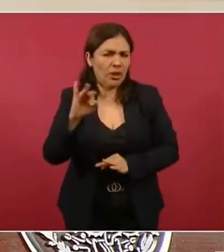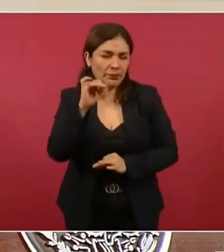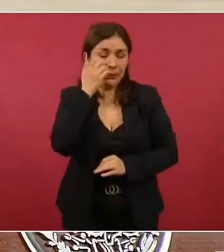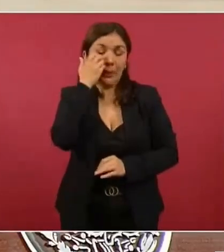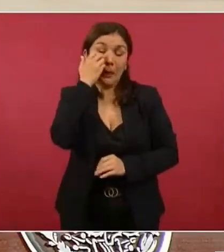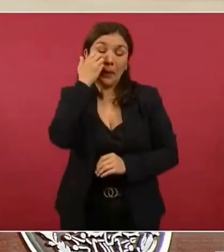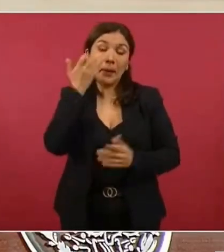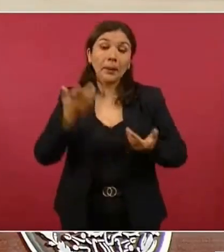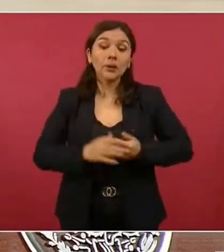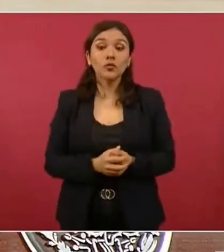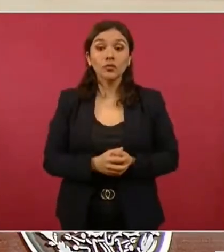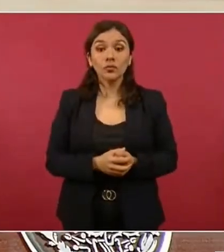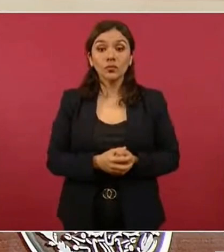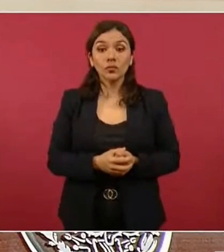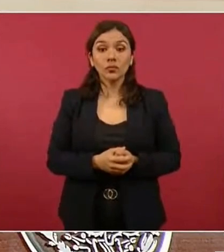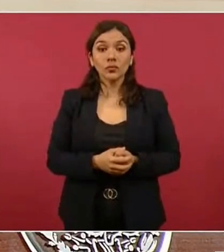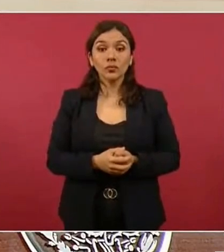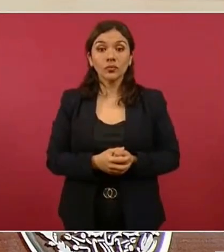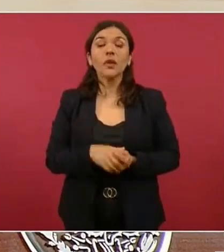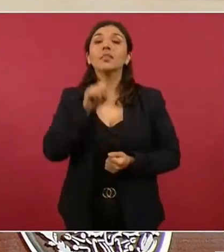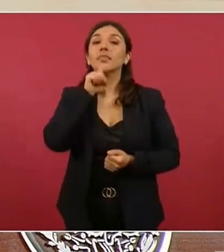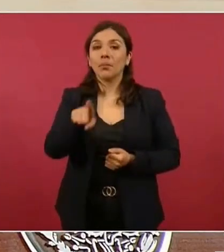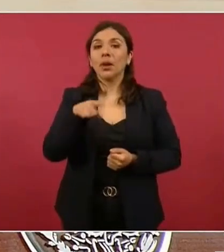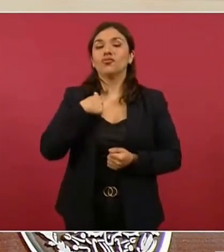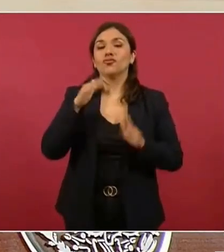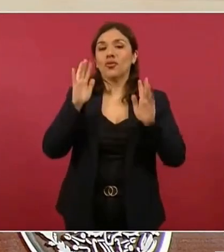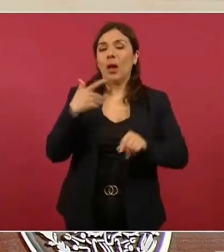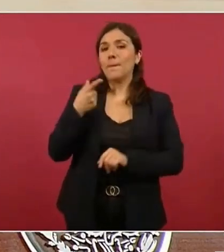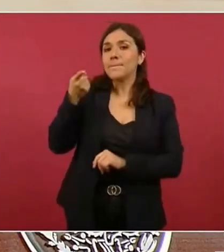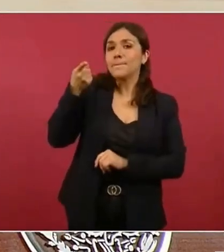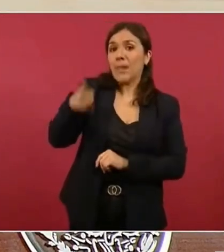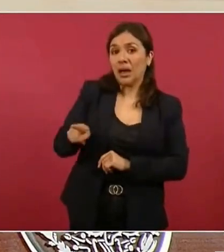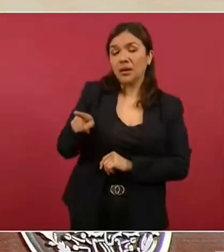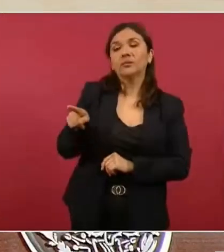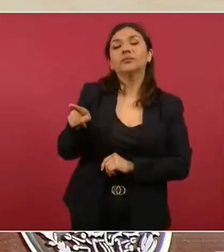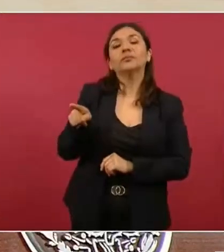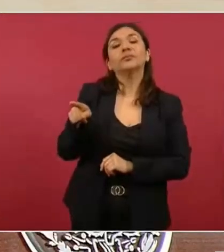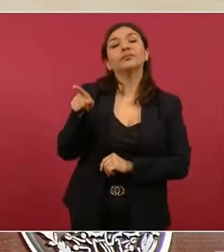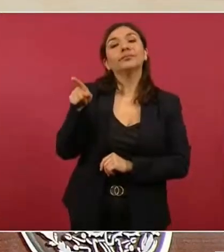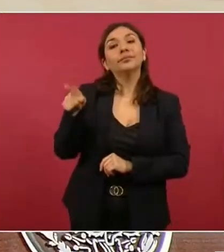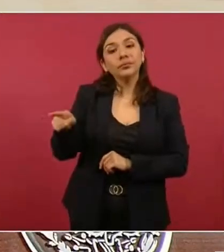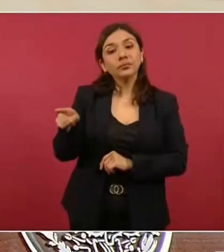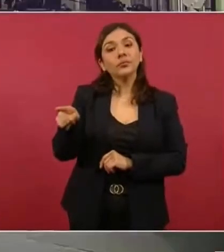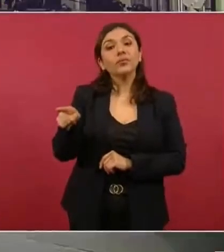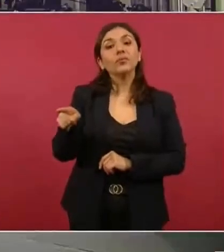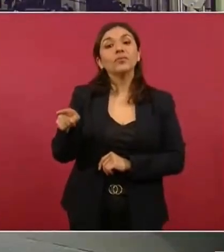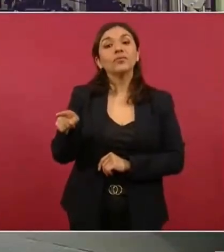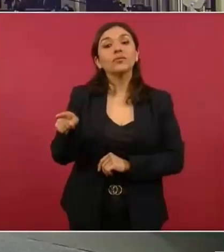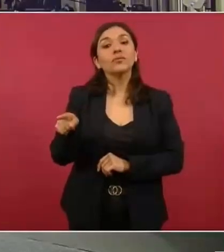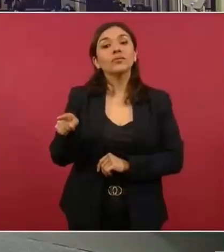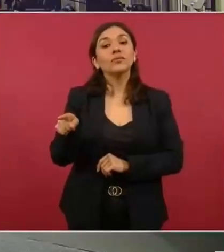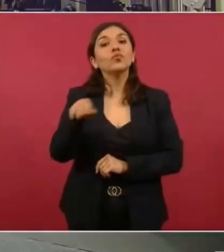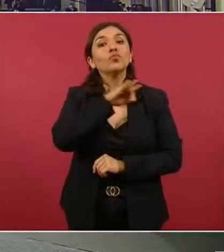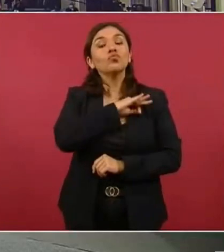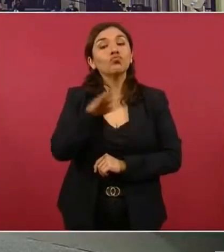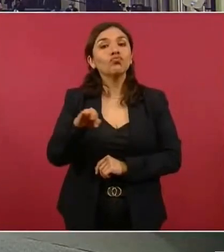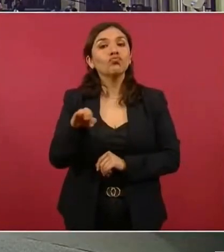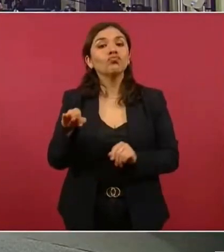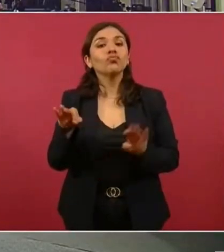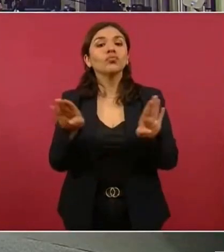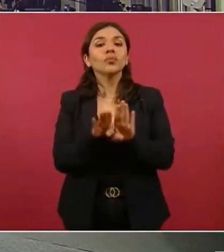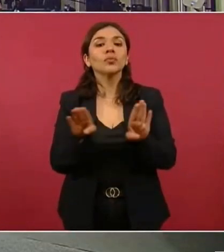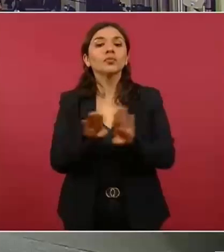le instruí de que podamos fraccionar